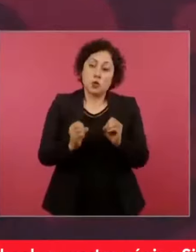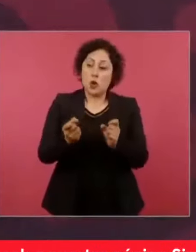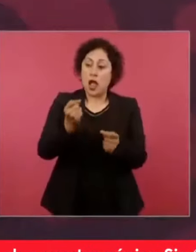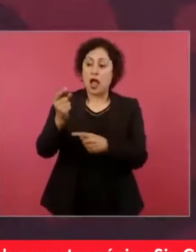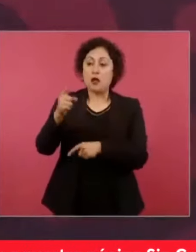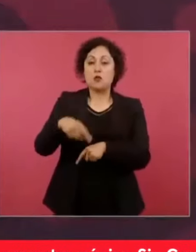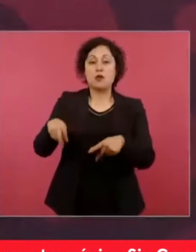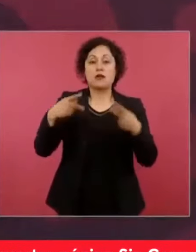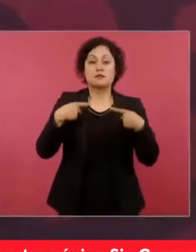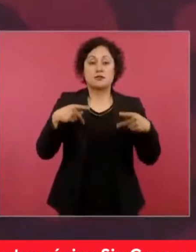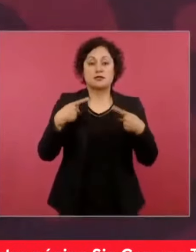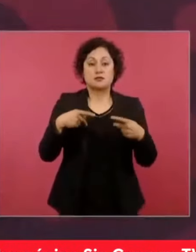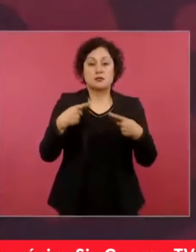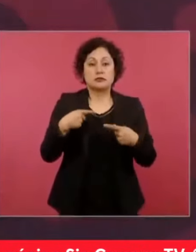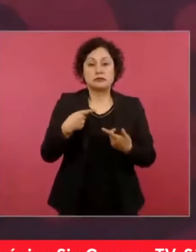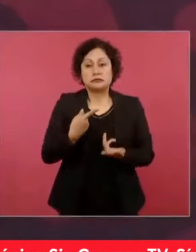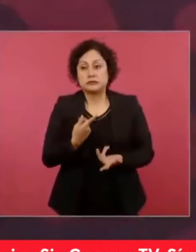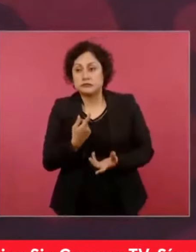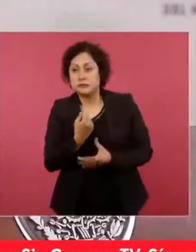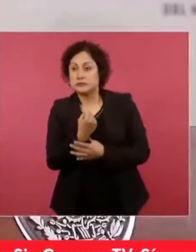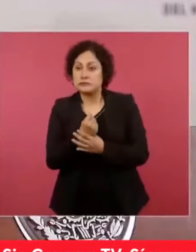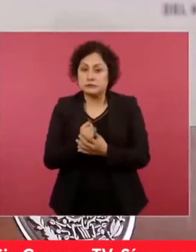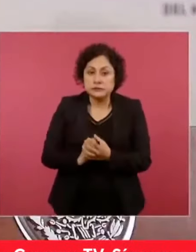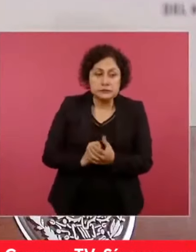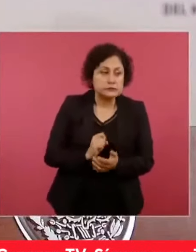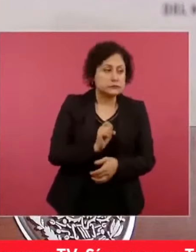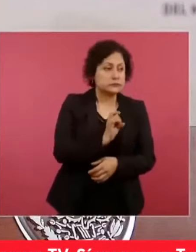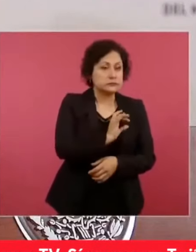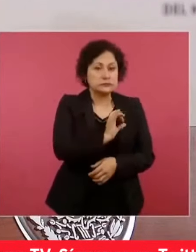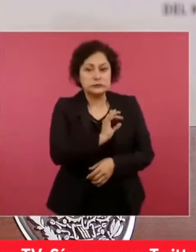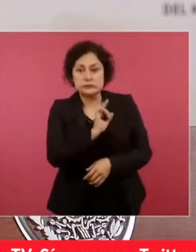temerosos